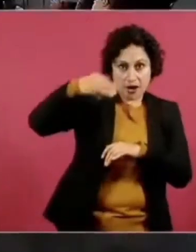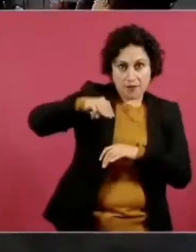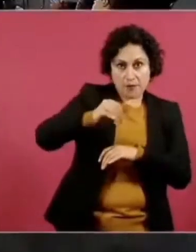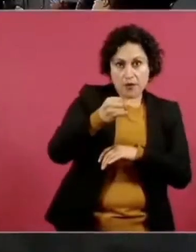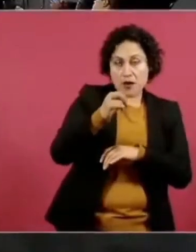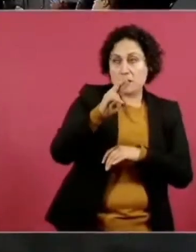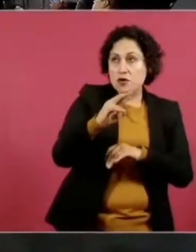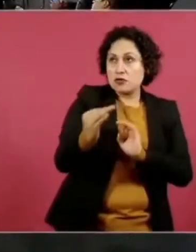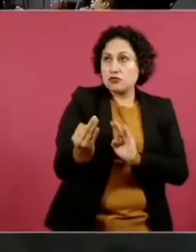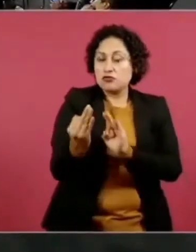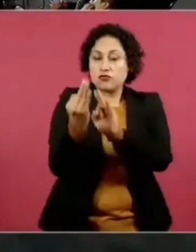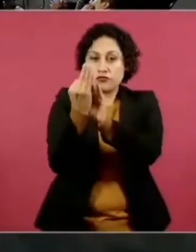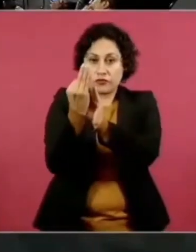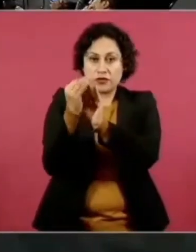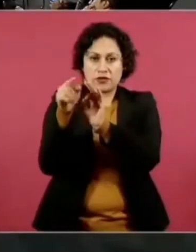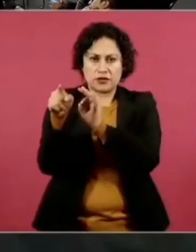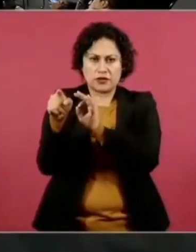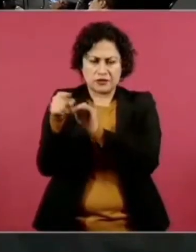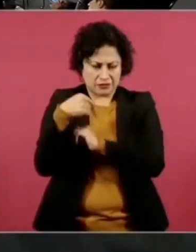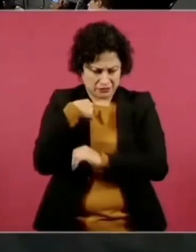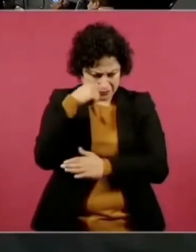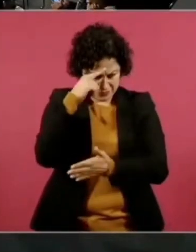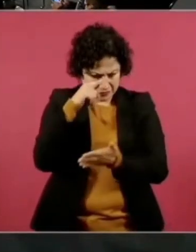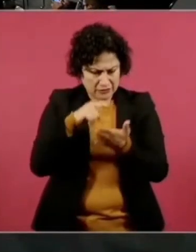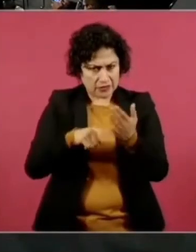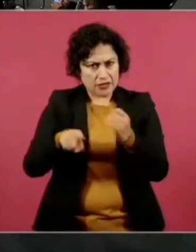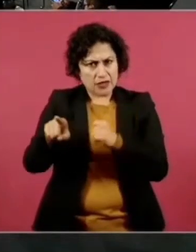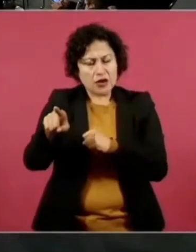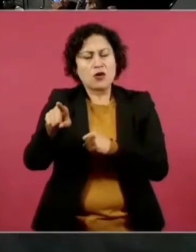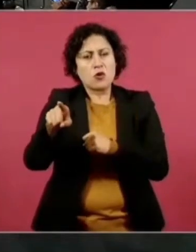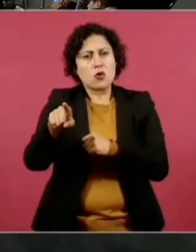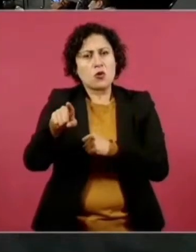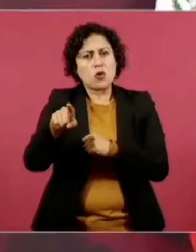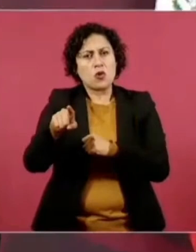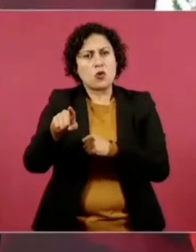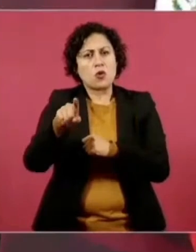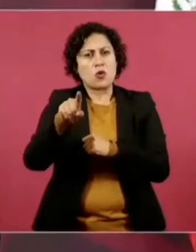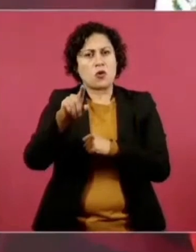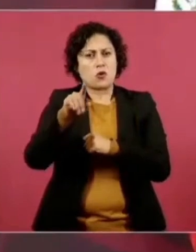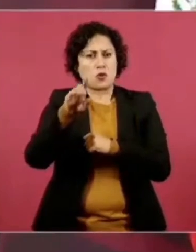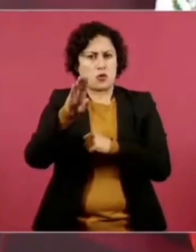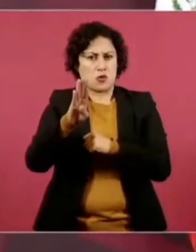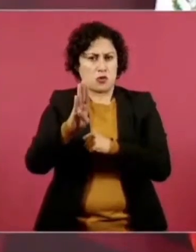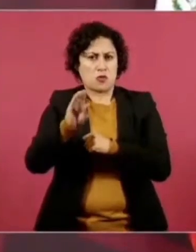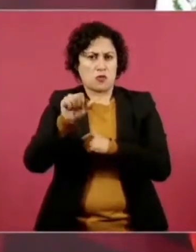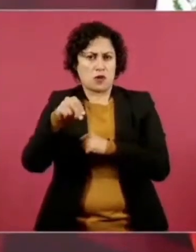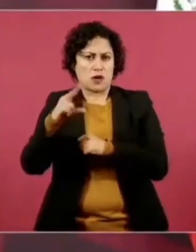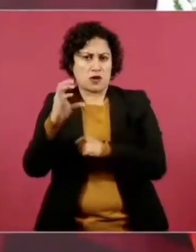Bancomers, ¿no? Sí, toda la estructura la ha hecho un ingeniero,